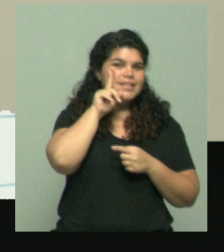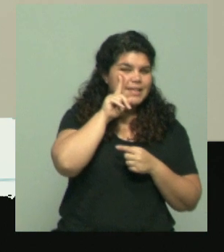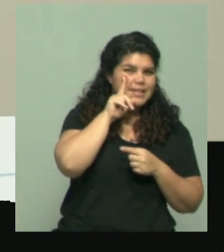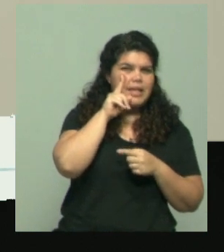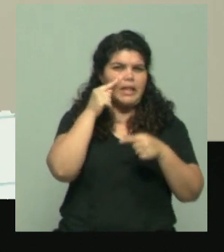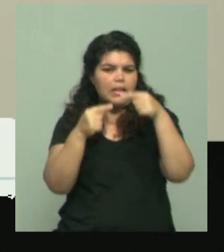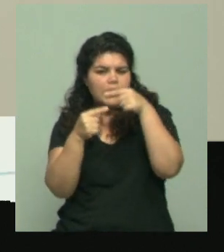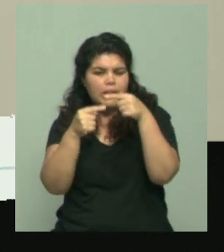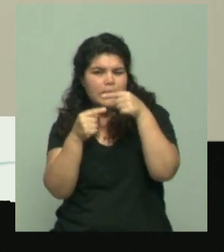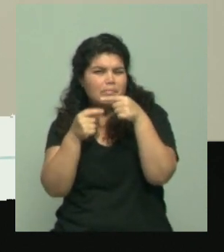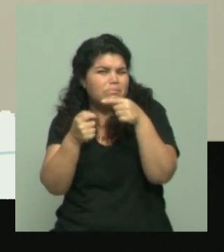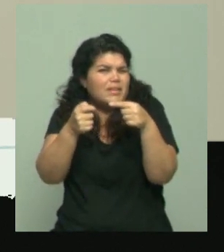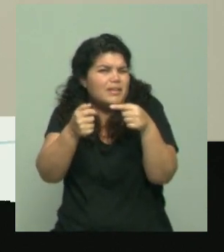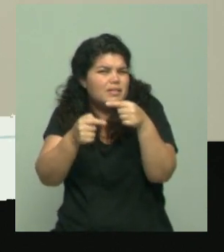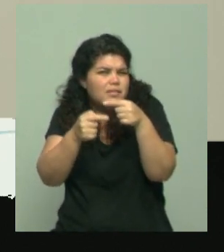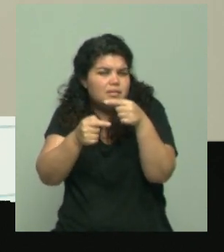pero que...